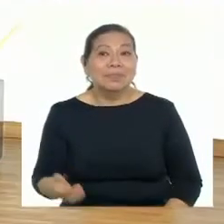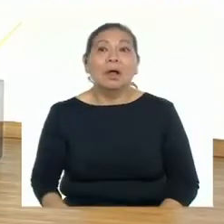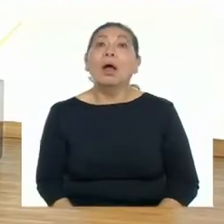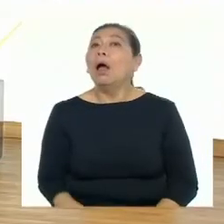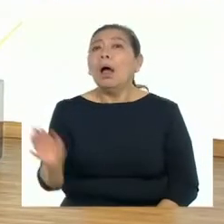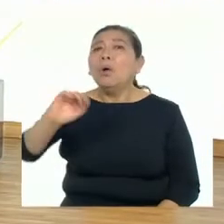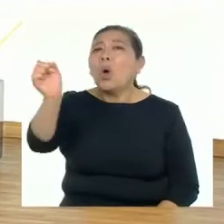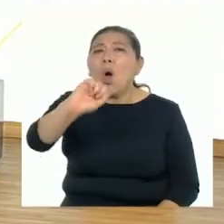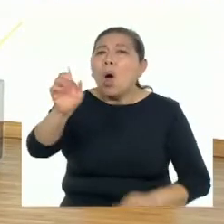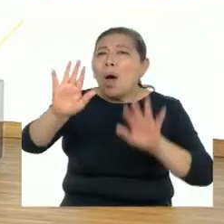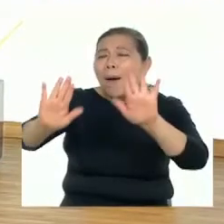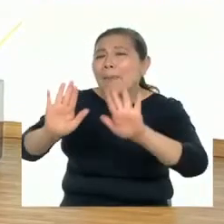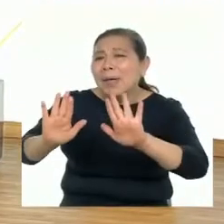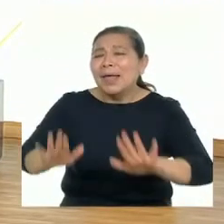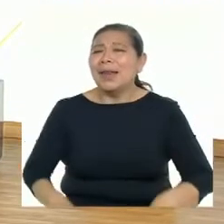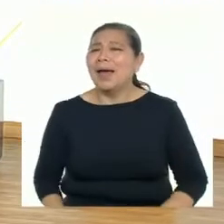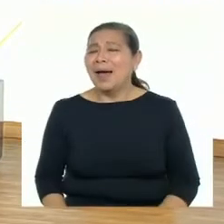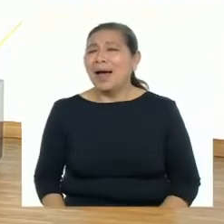¡Oye, no! ¡No te vayas!